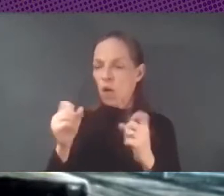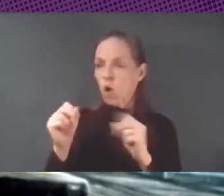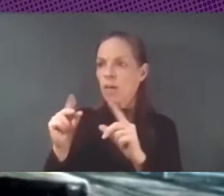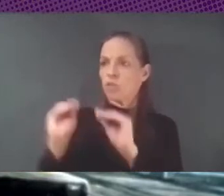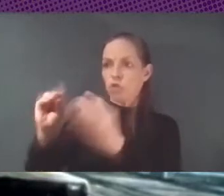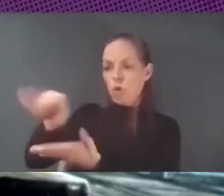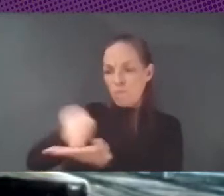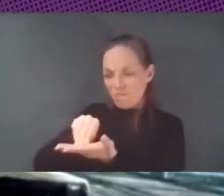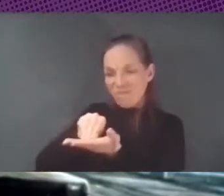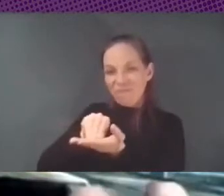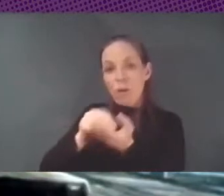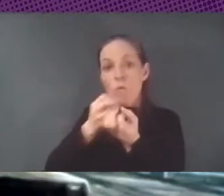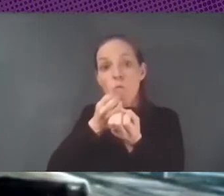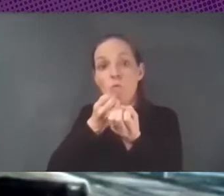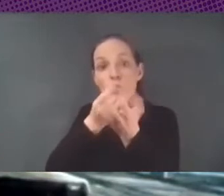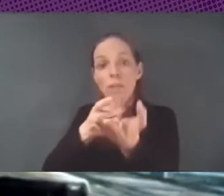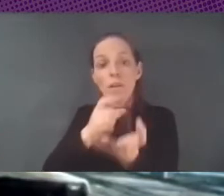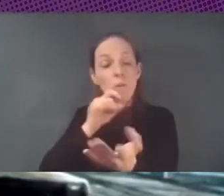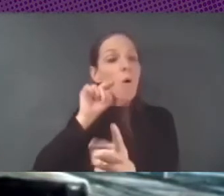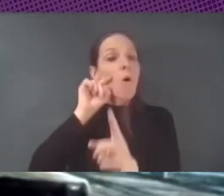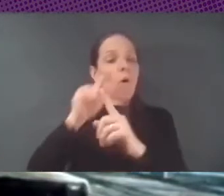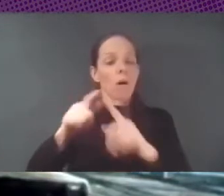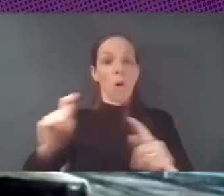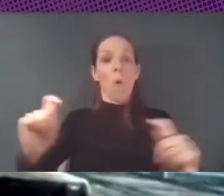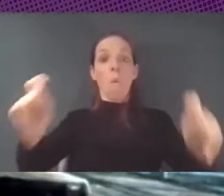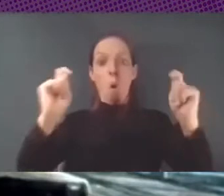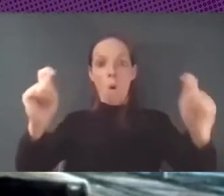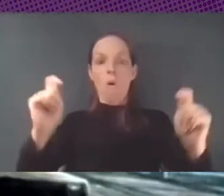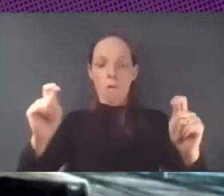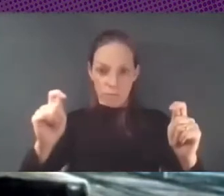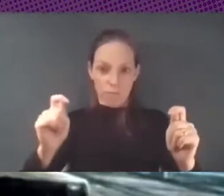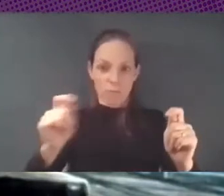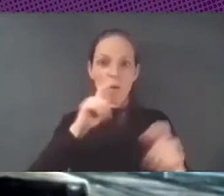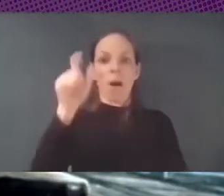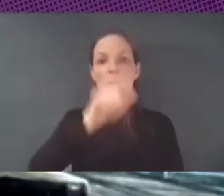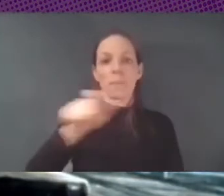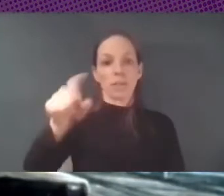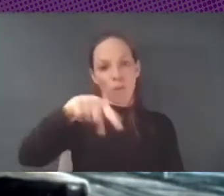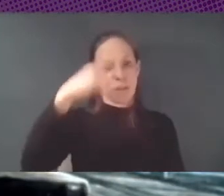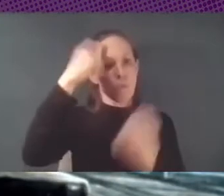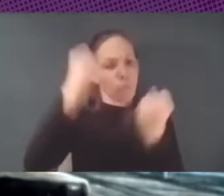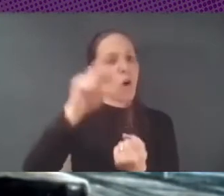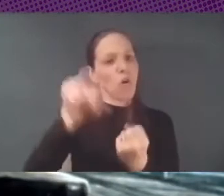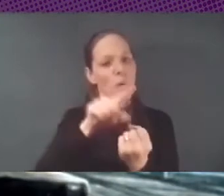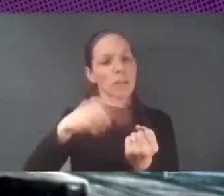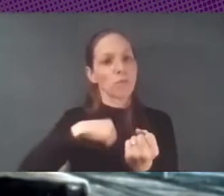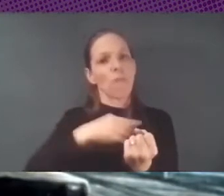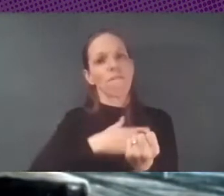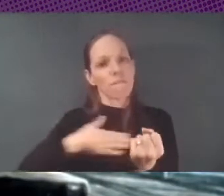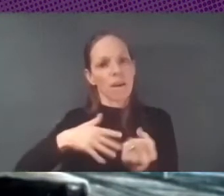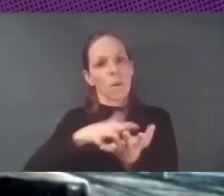de una manera en que pueda resonar con la gente que no es especializada en esta cuestión, ¿no?, que no hace